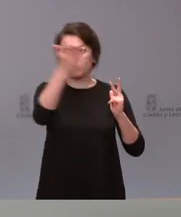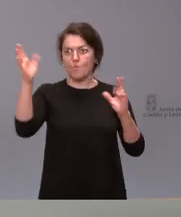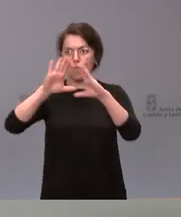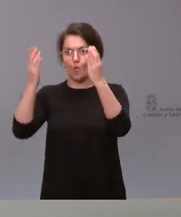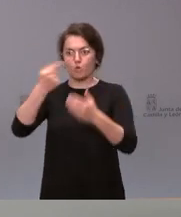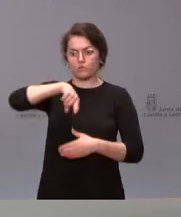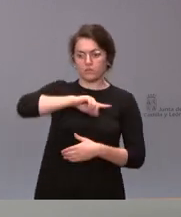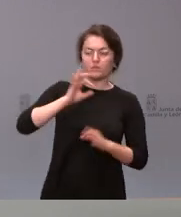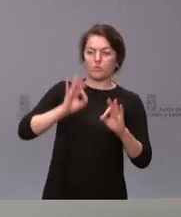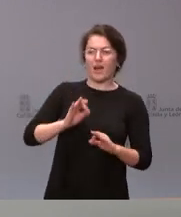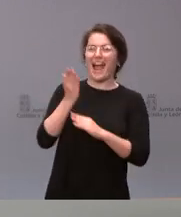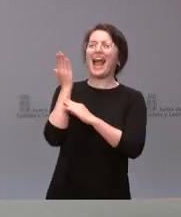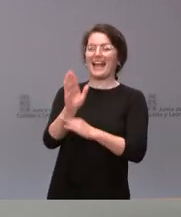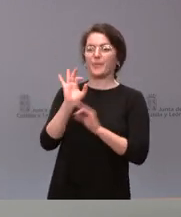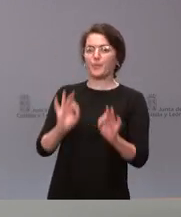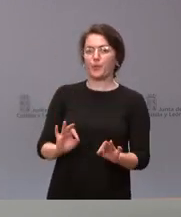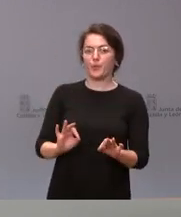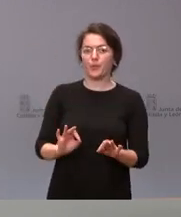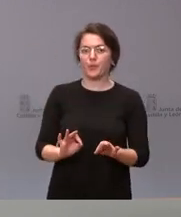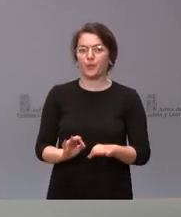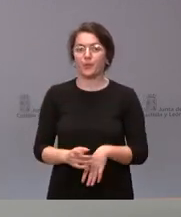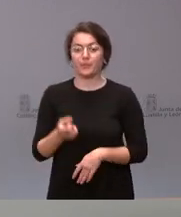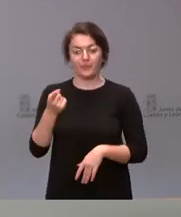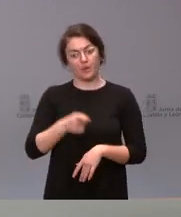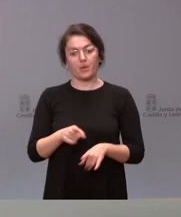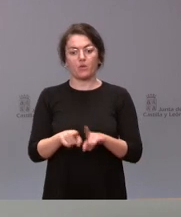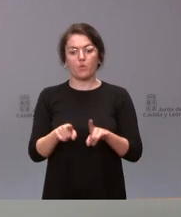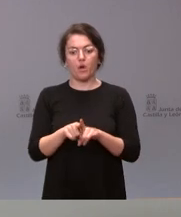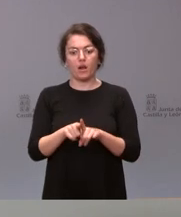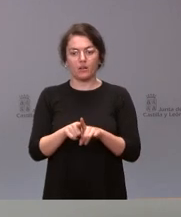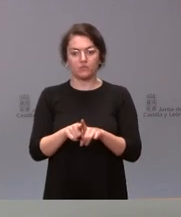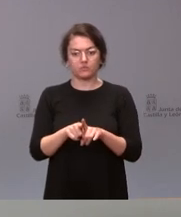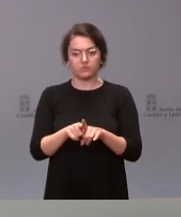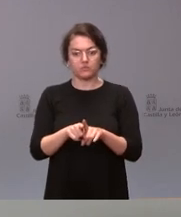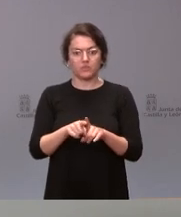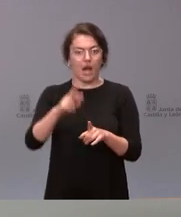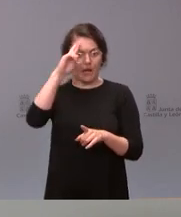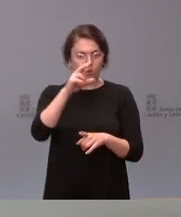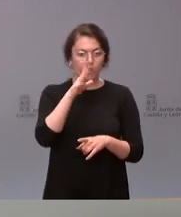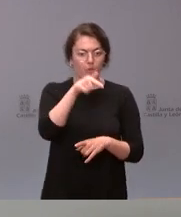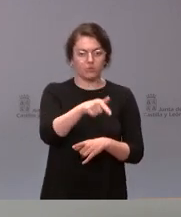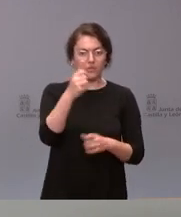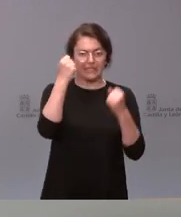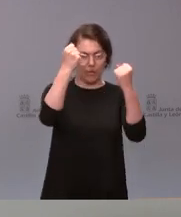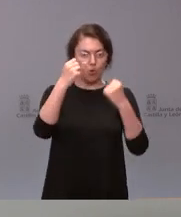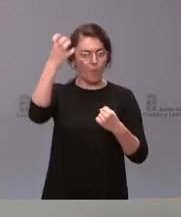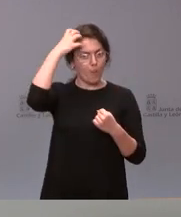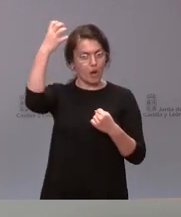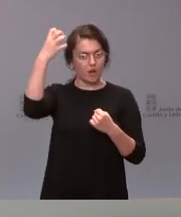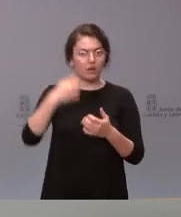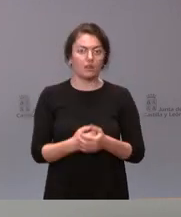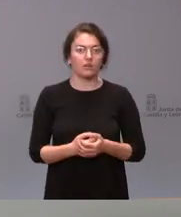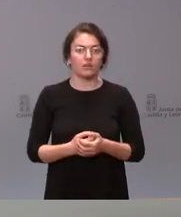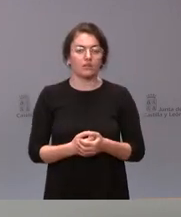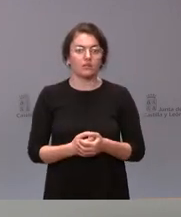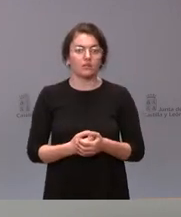que tendremos que reconocer para siempre a la institución monárquica. Y nuestra confianza en la Constitución, en la monarquía parlamentaria